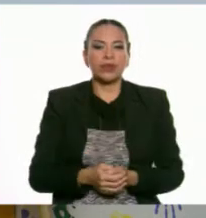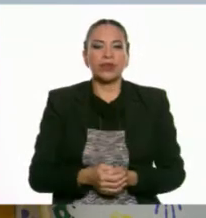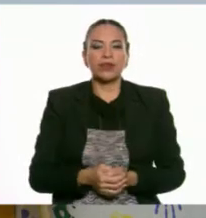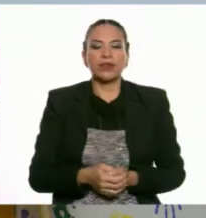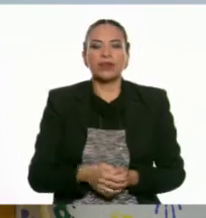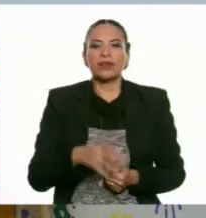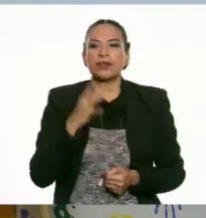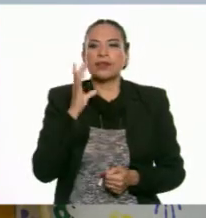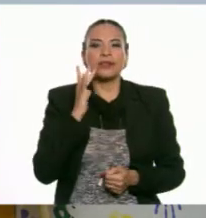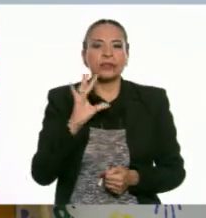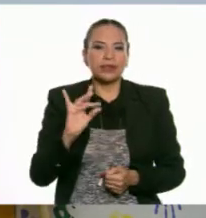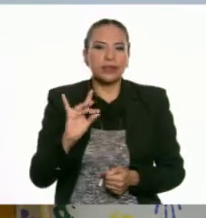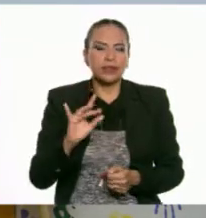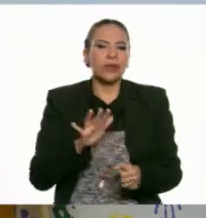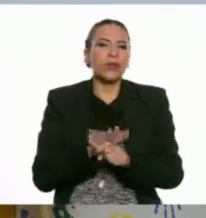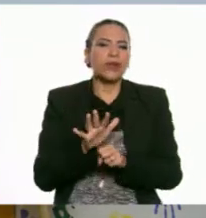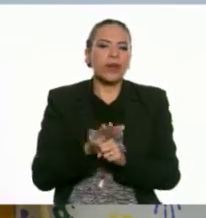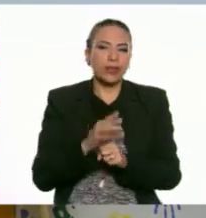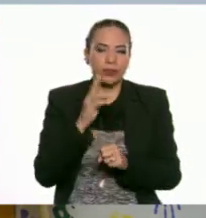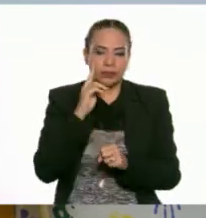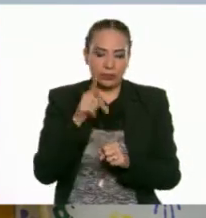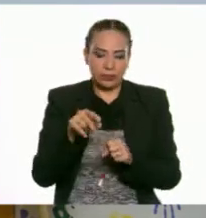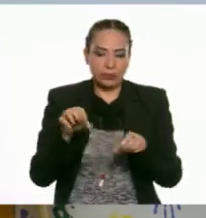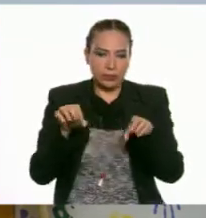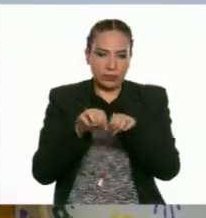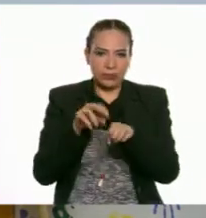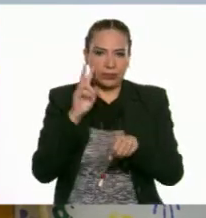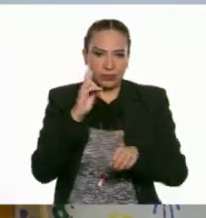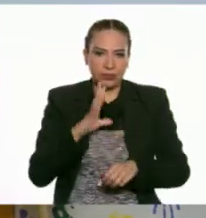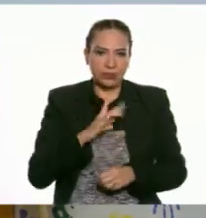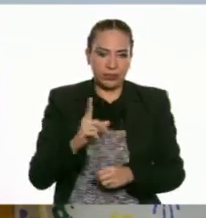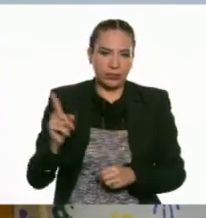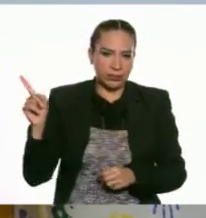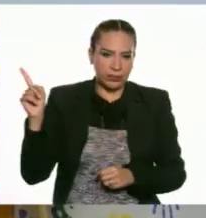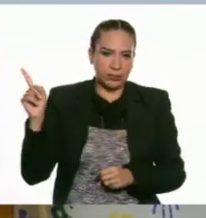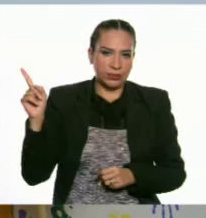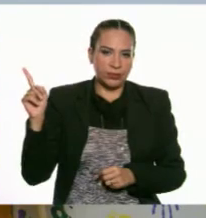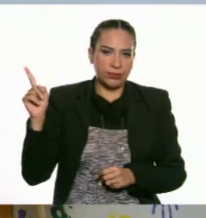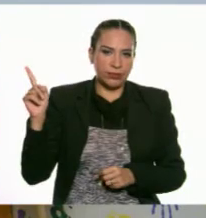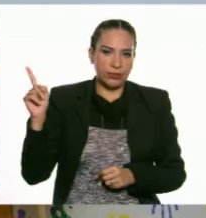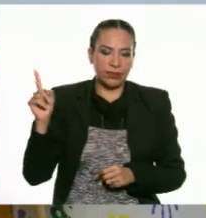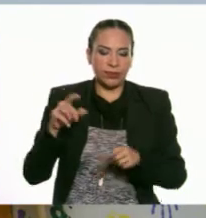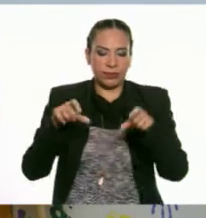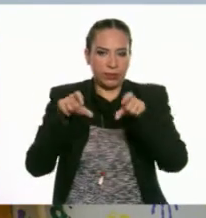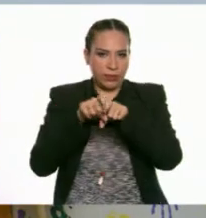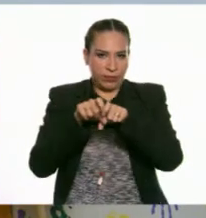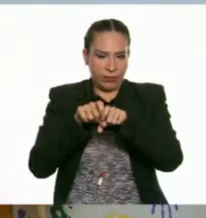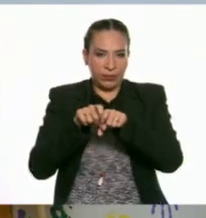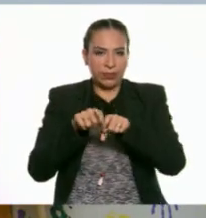Es muy sencillo. Lo único que vamos a hacer es tomar nuestro tubo, lo vamos a meter en los dos hoyitos.